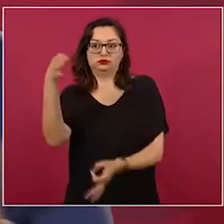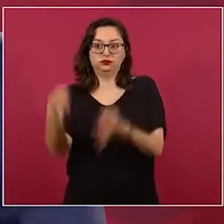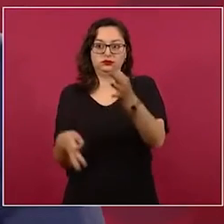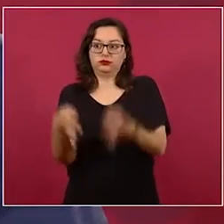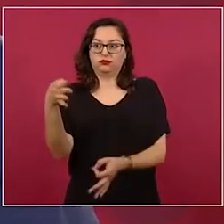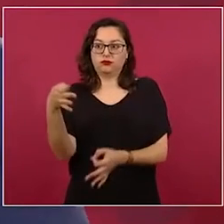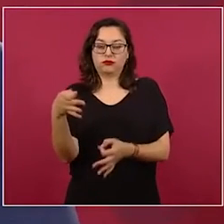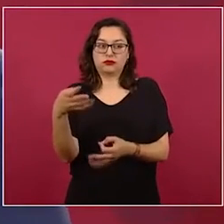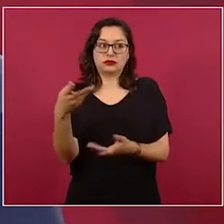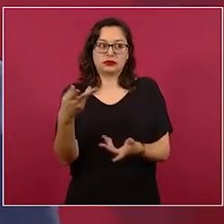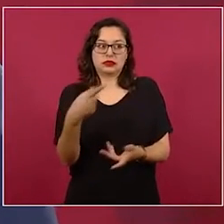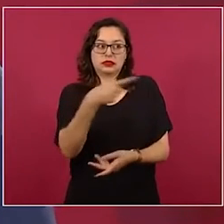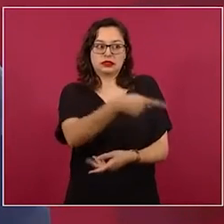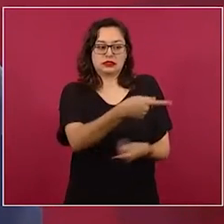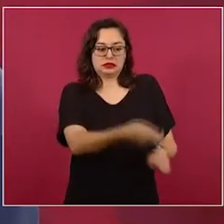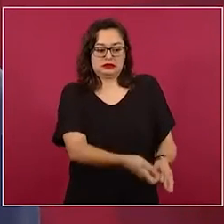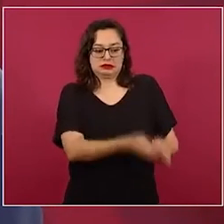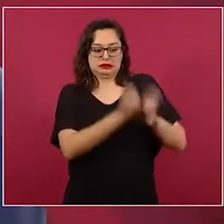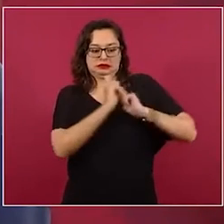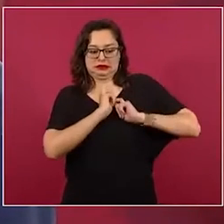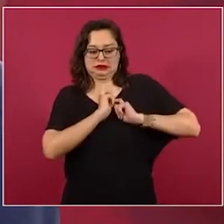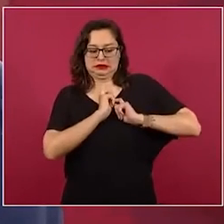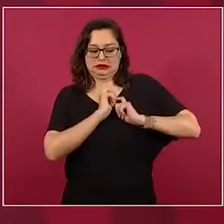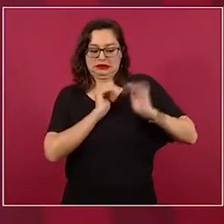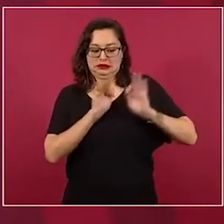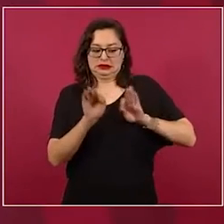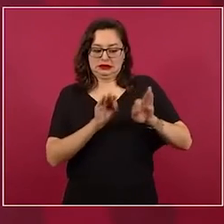impuso.